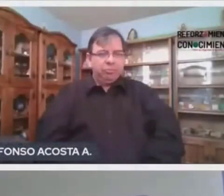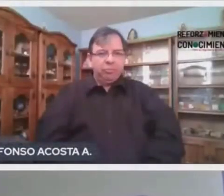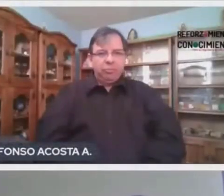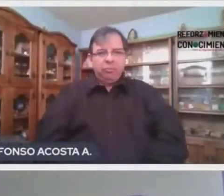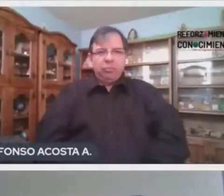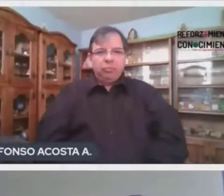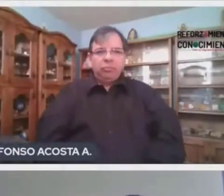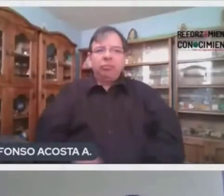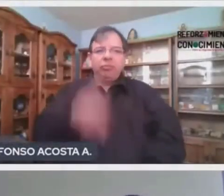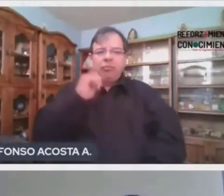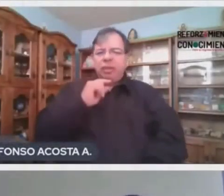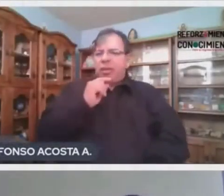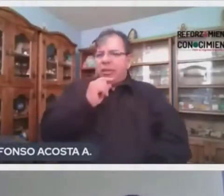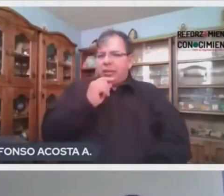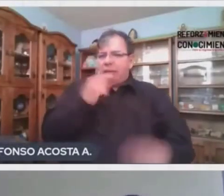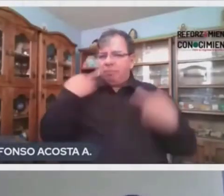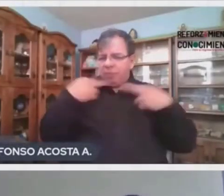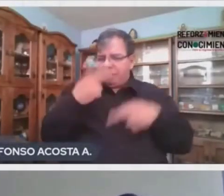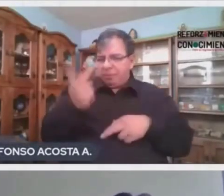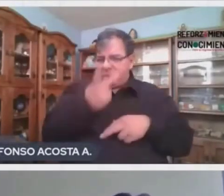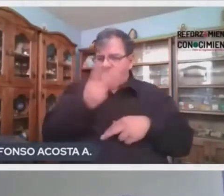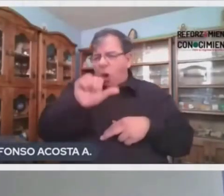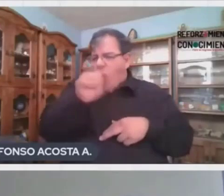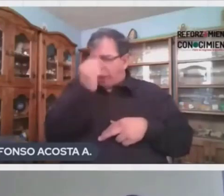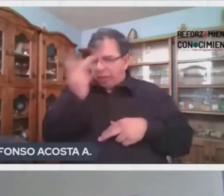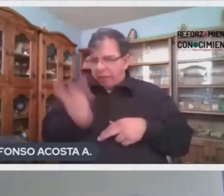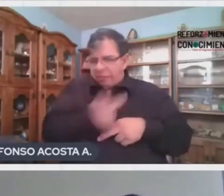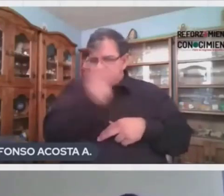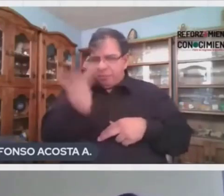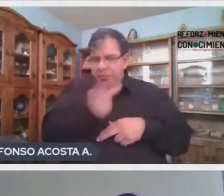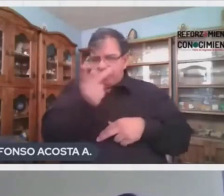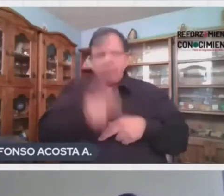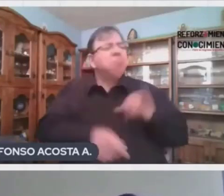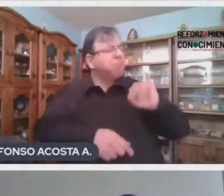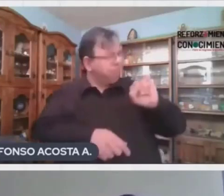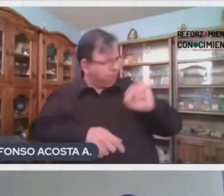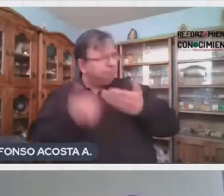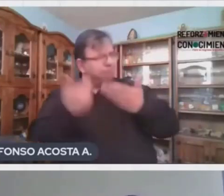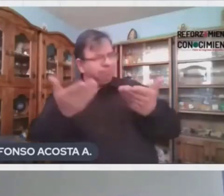Maestra Nora, ¿podemos avanzar con otro reactivo? Claro que sí, Karin.